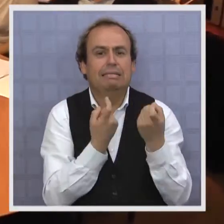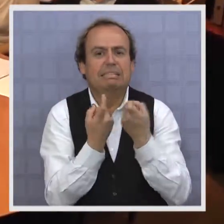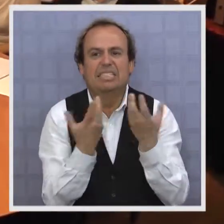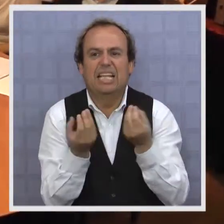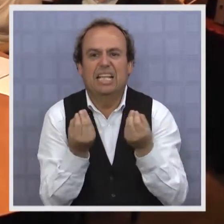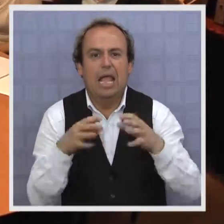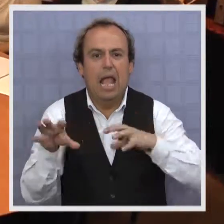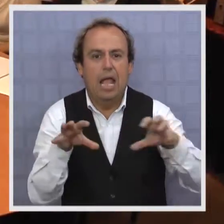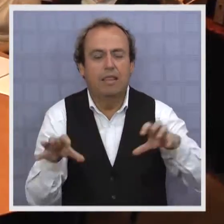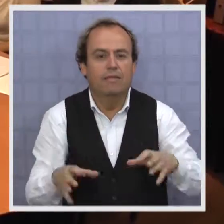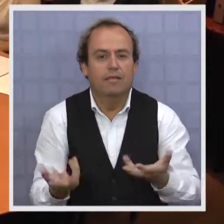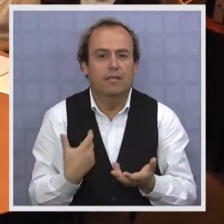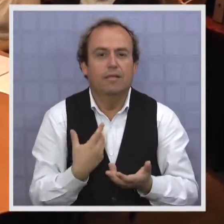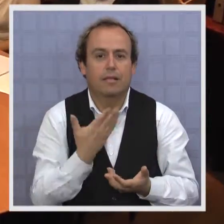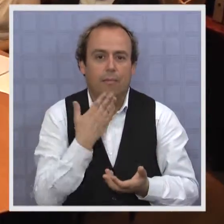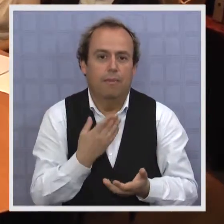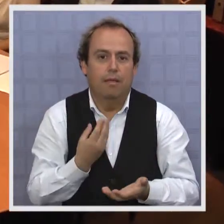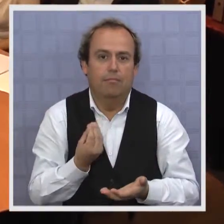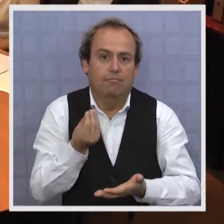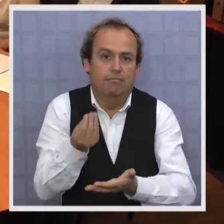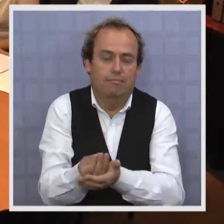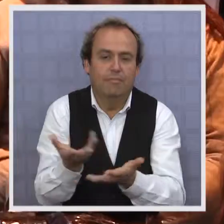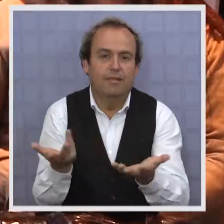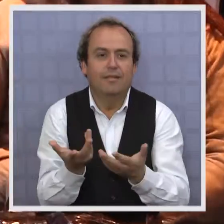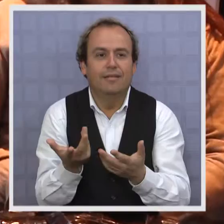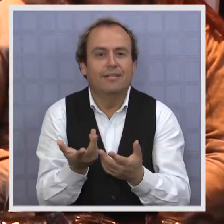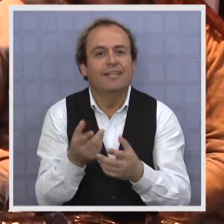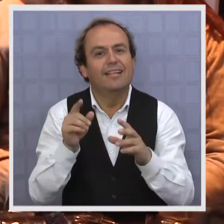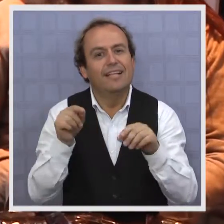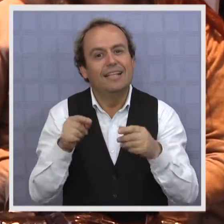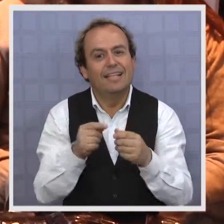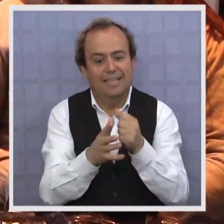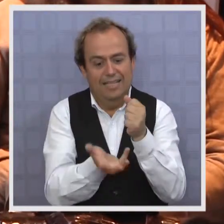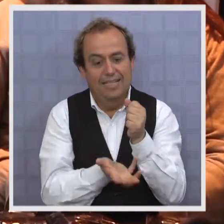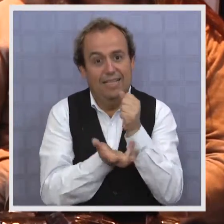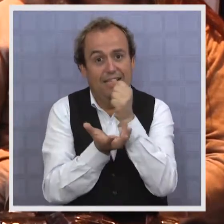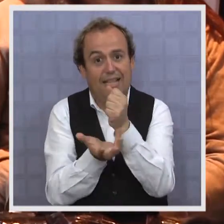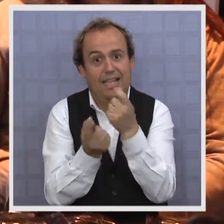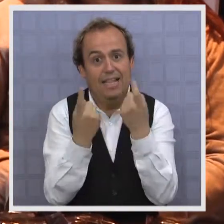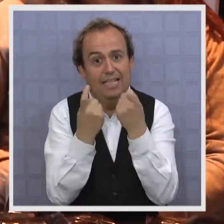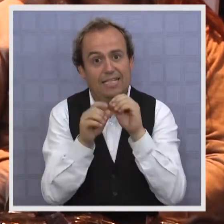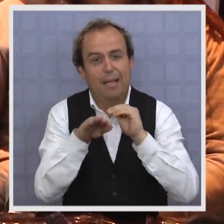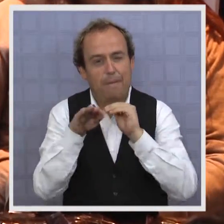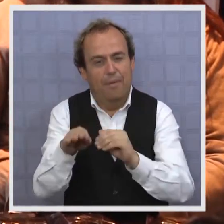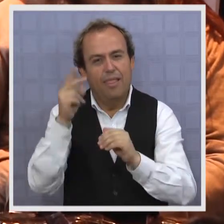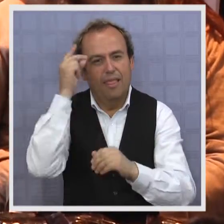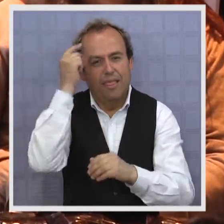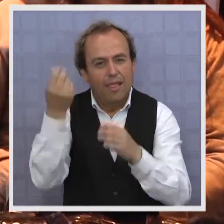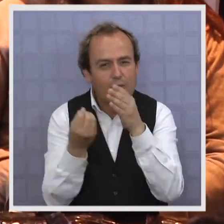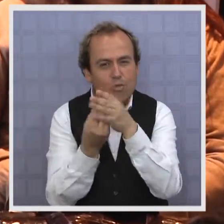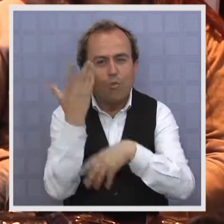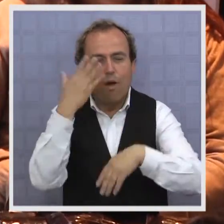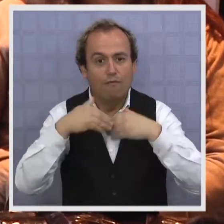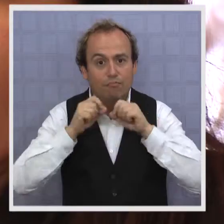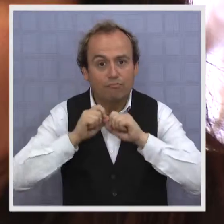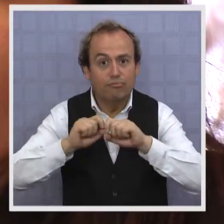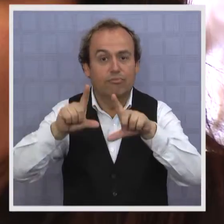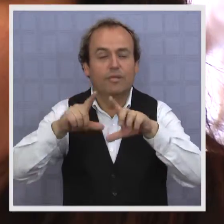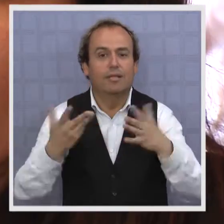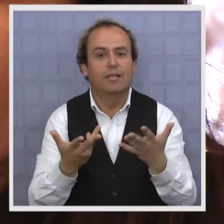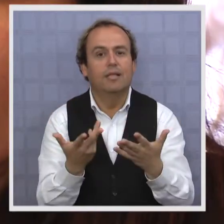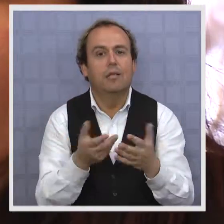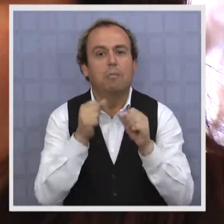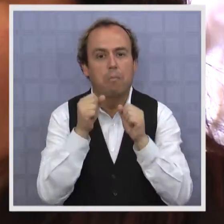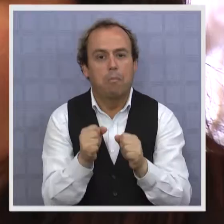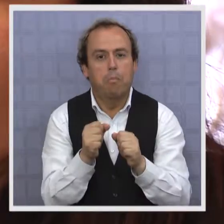actividades, tenemos que poner también. Lo interesante es que los recursos necesarios para apoyar estas instancias de innovación y emprendimiento se